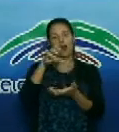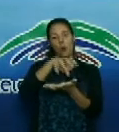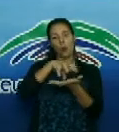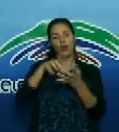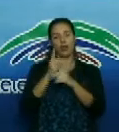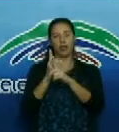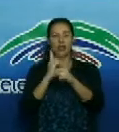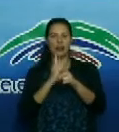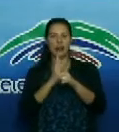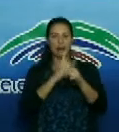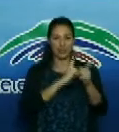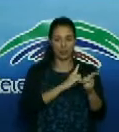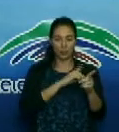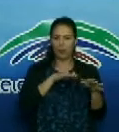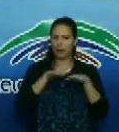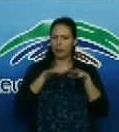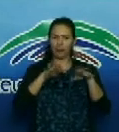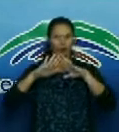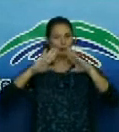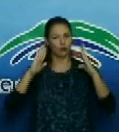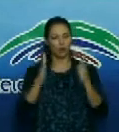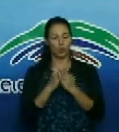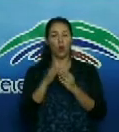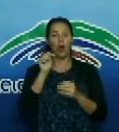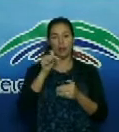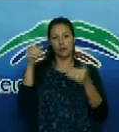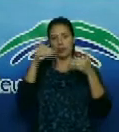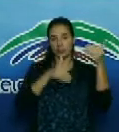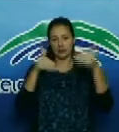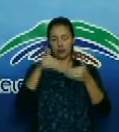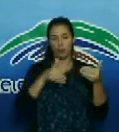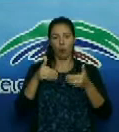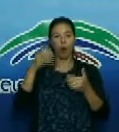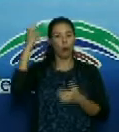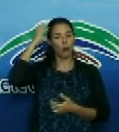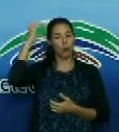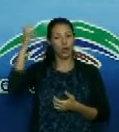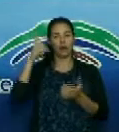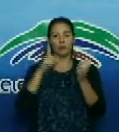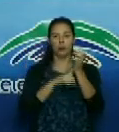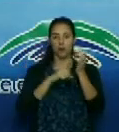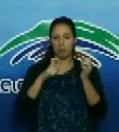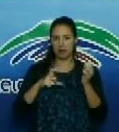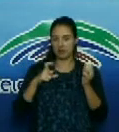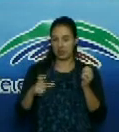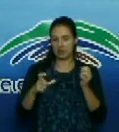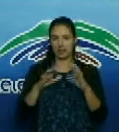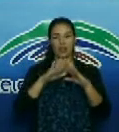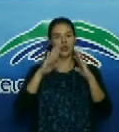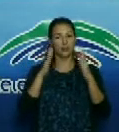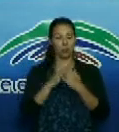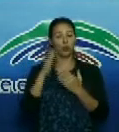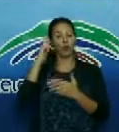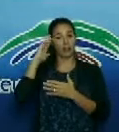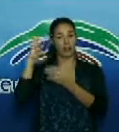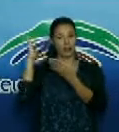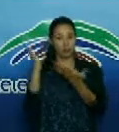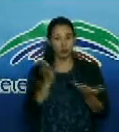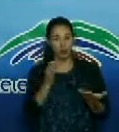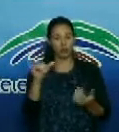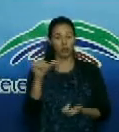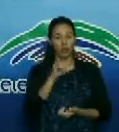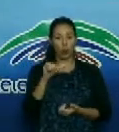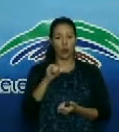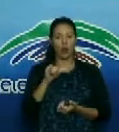cualquier contingencia estuvo la máxima dirección del partido y el gobierno en ese territorio y bueno el reconocimiento llegó también a